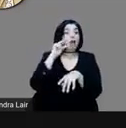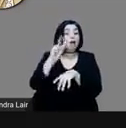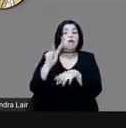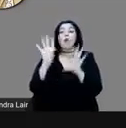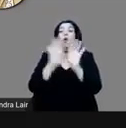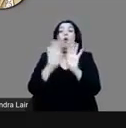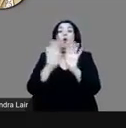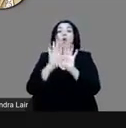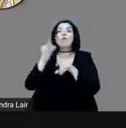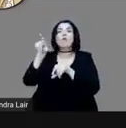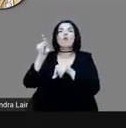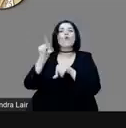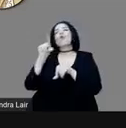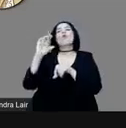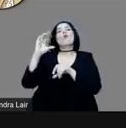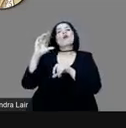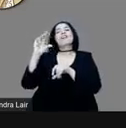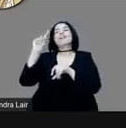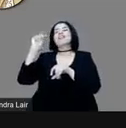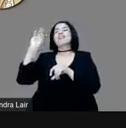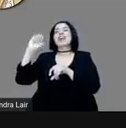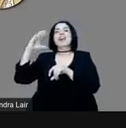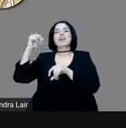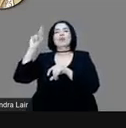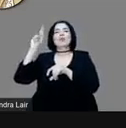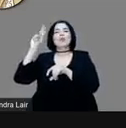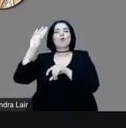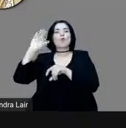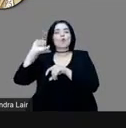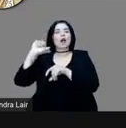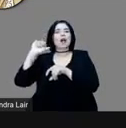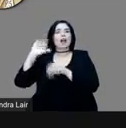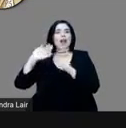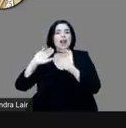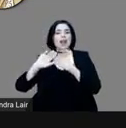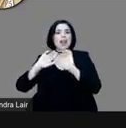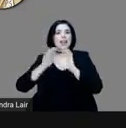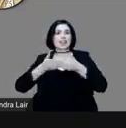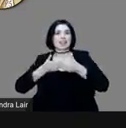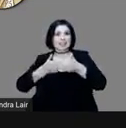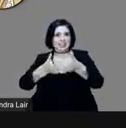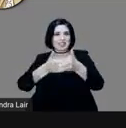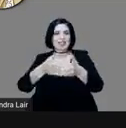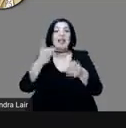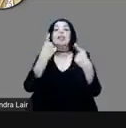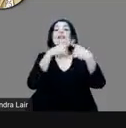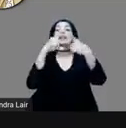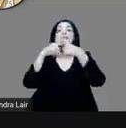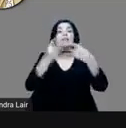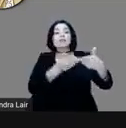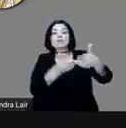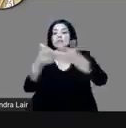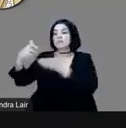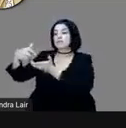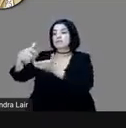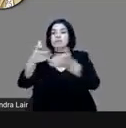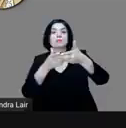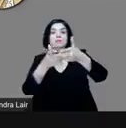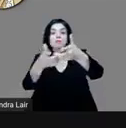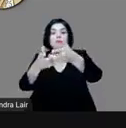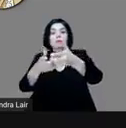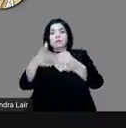cual iban huyendo estaba hecho en varios tramos, es decir, un tramo estaba